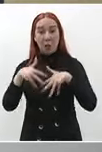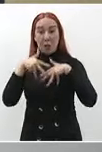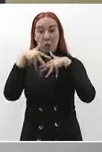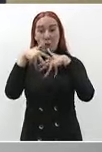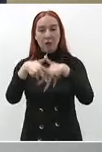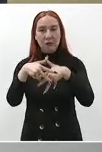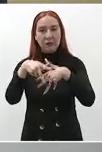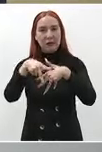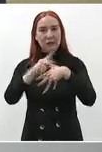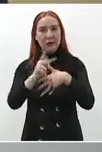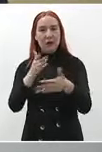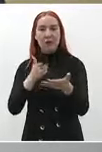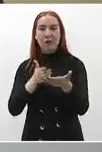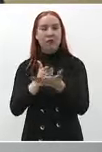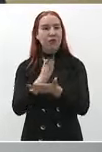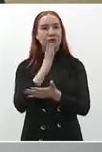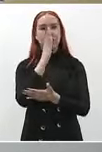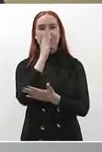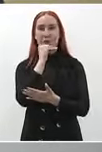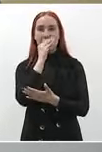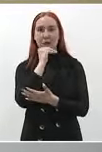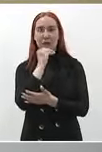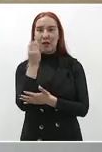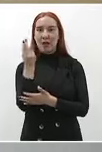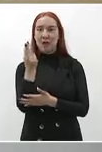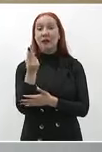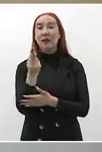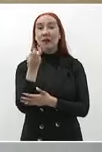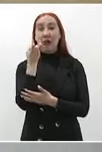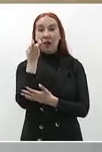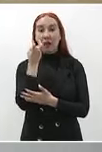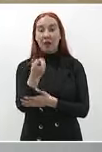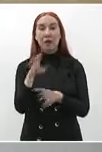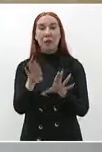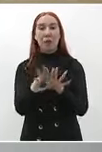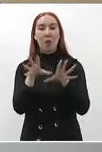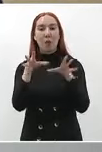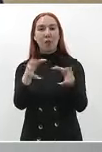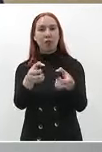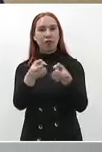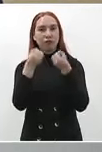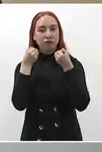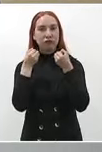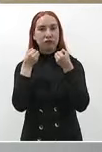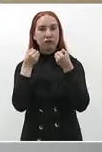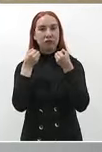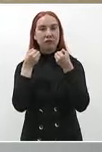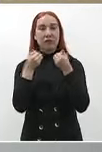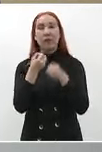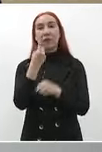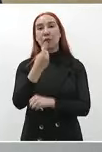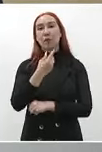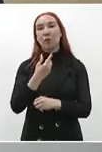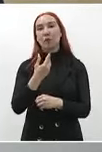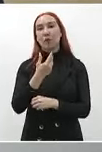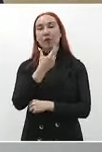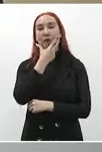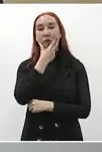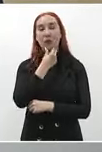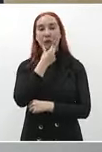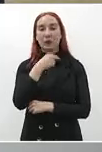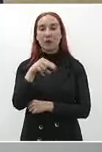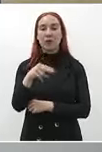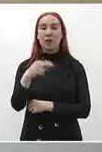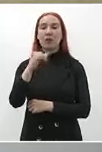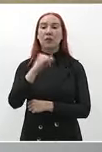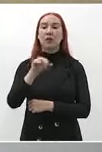y uno de esos detenidos fue Juan Sarabia y